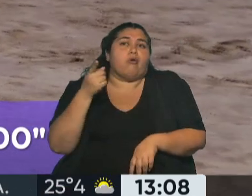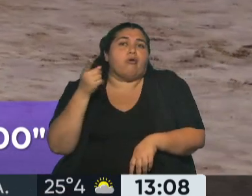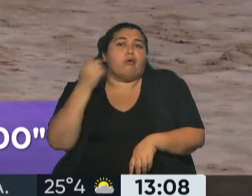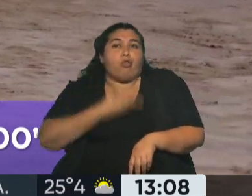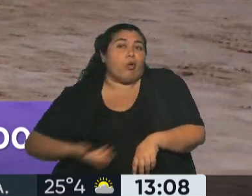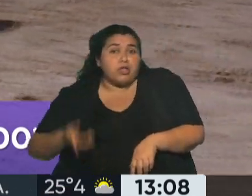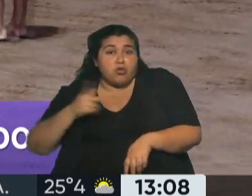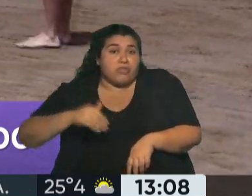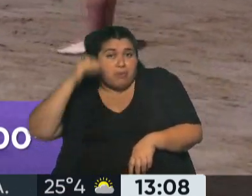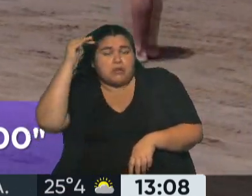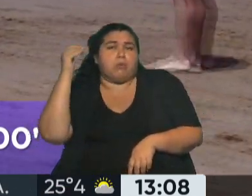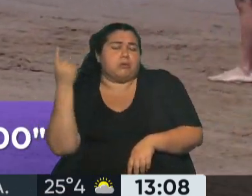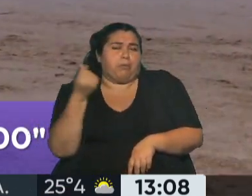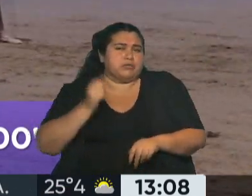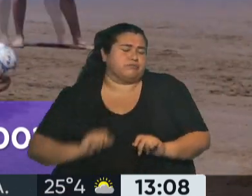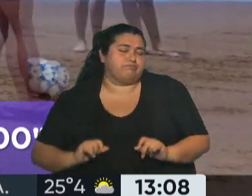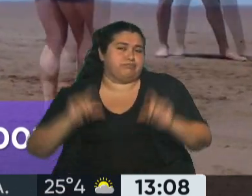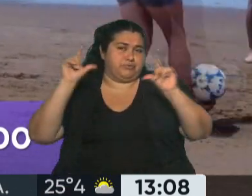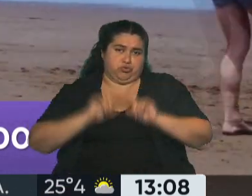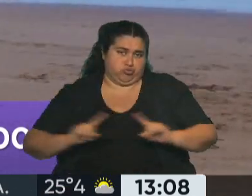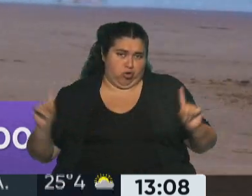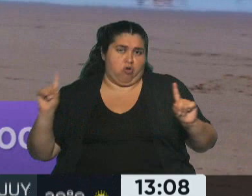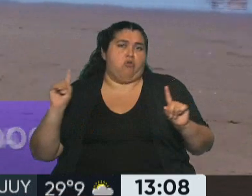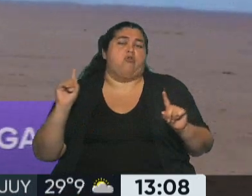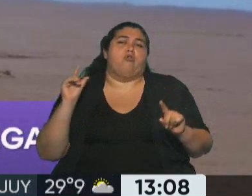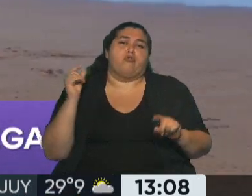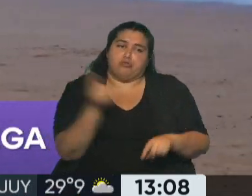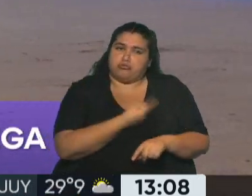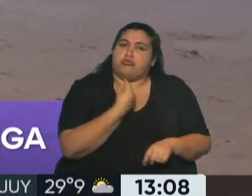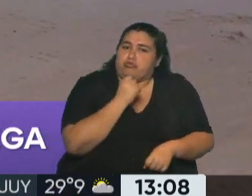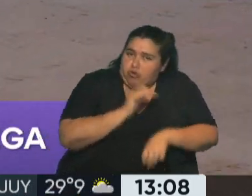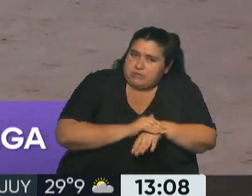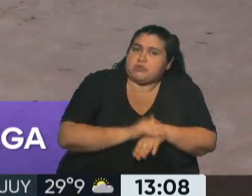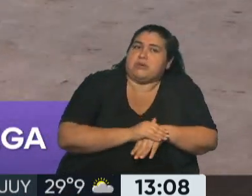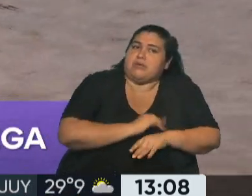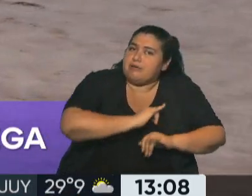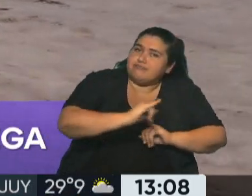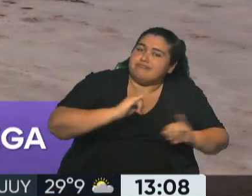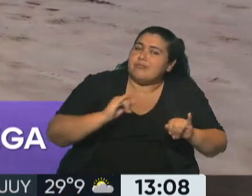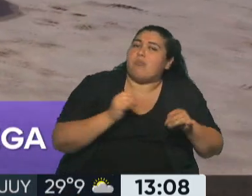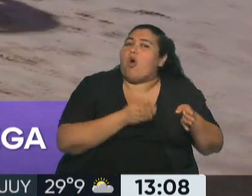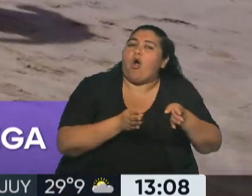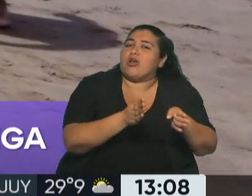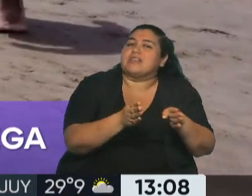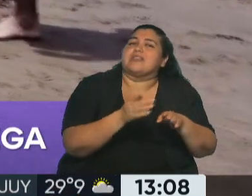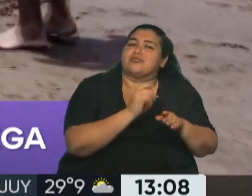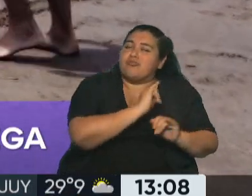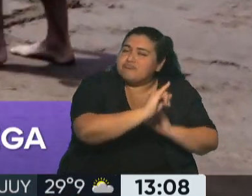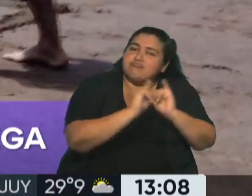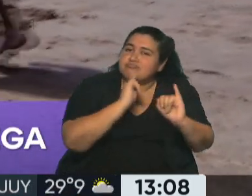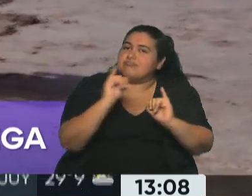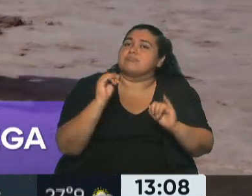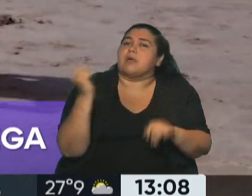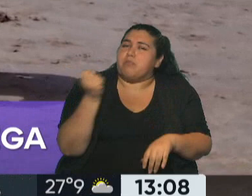donde bueno, también nosotros tenemos un trabajo importante en orientar a la gente, porque en definitiva es más importante tener una unidad